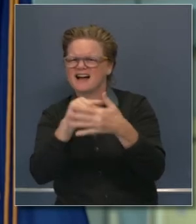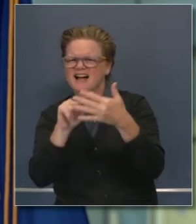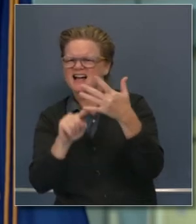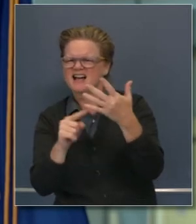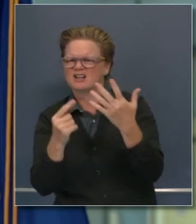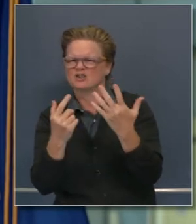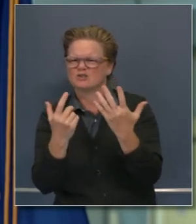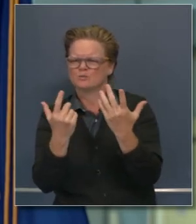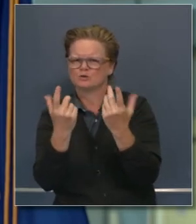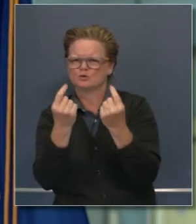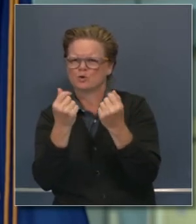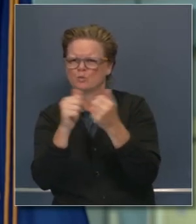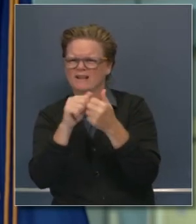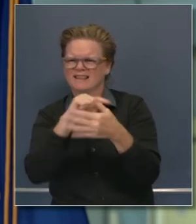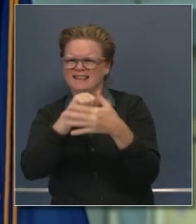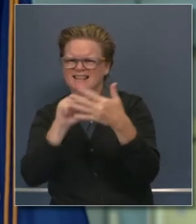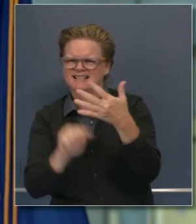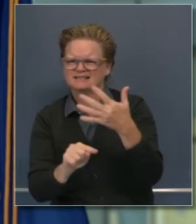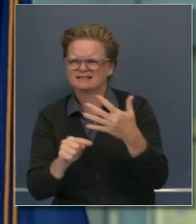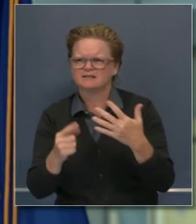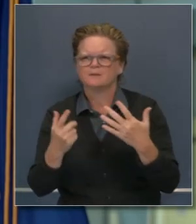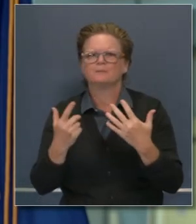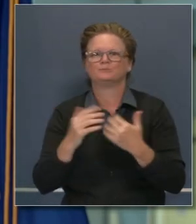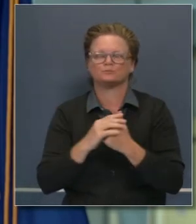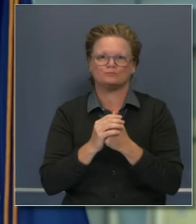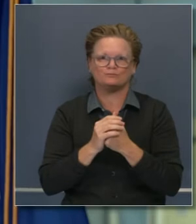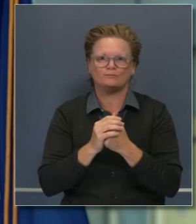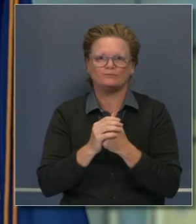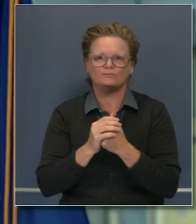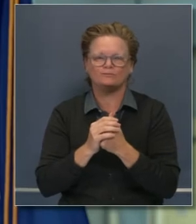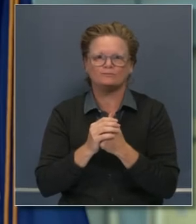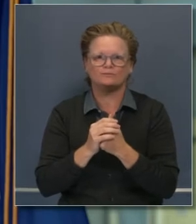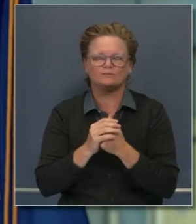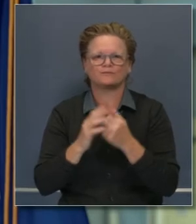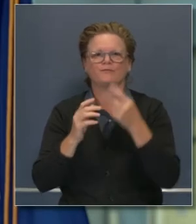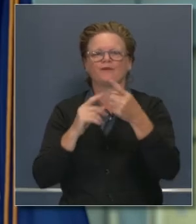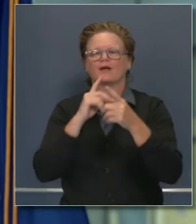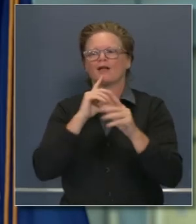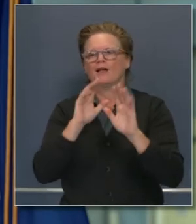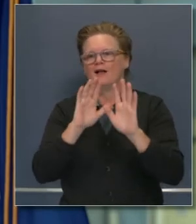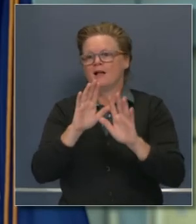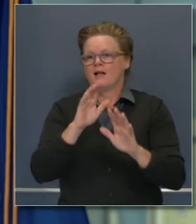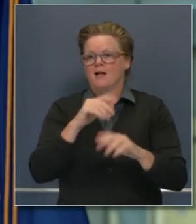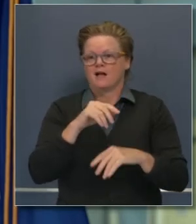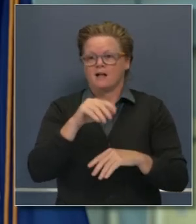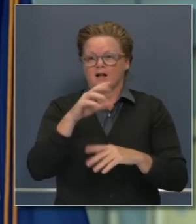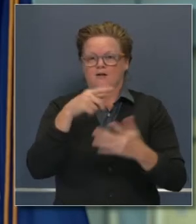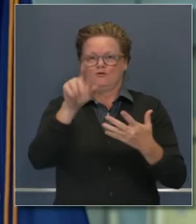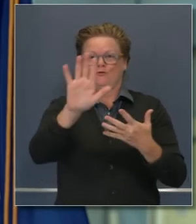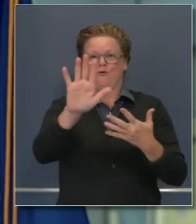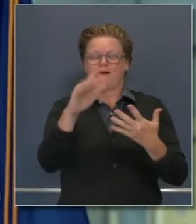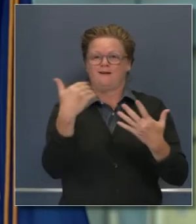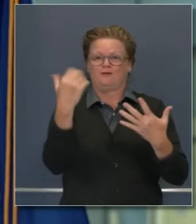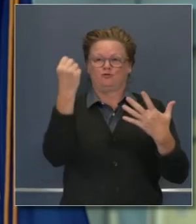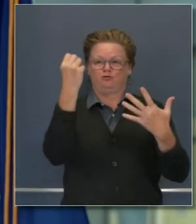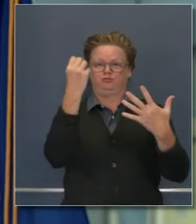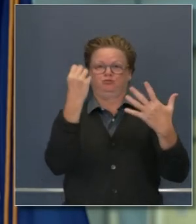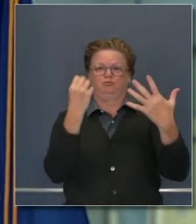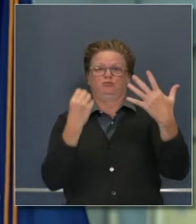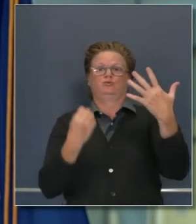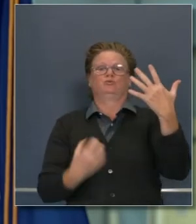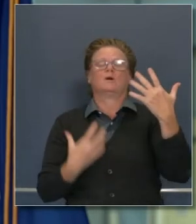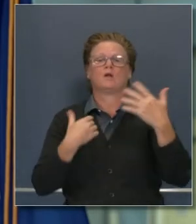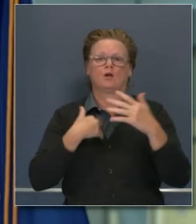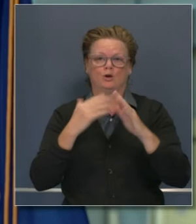Disculpenme y antes que nada, gracias por los detalles de su pregunta. Y permítame, no